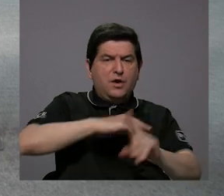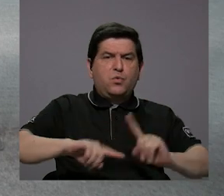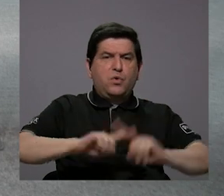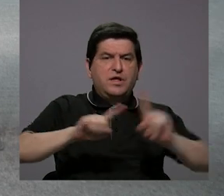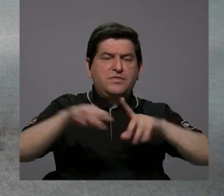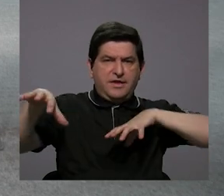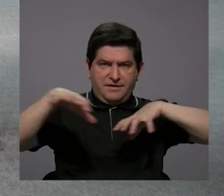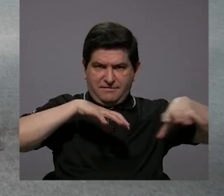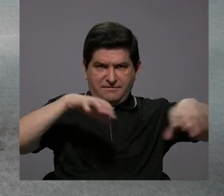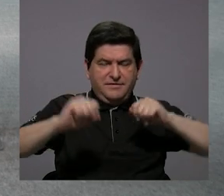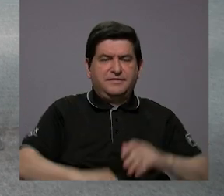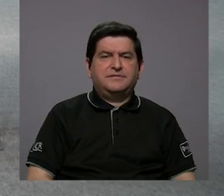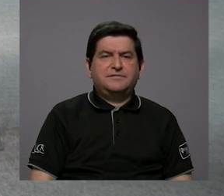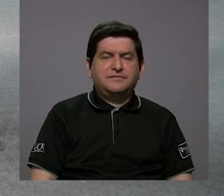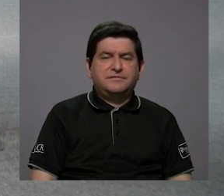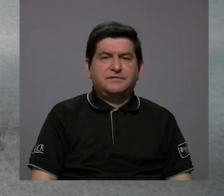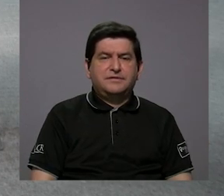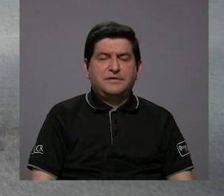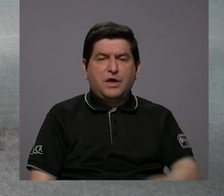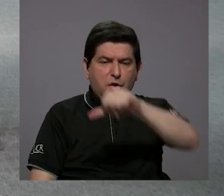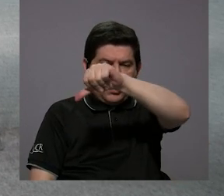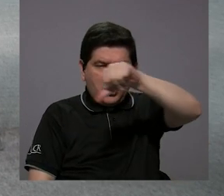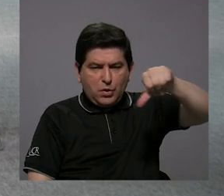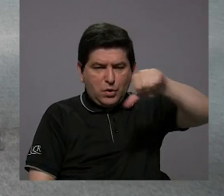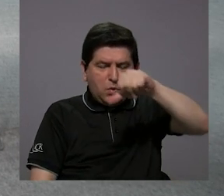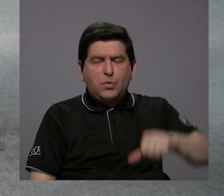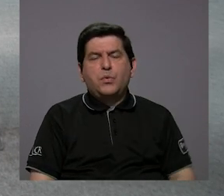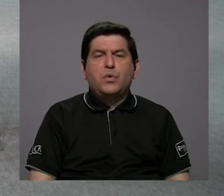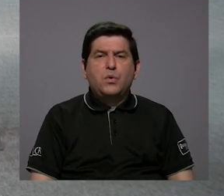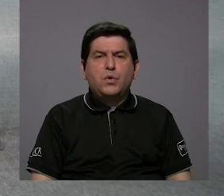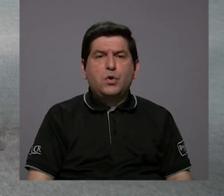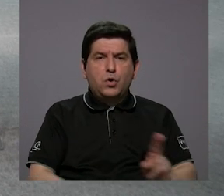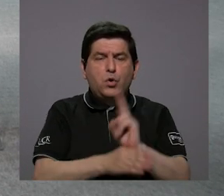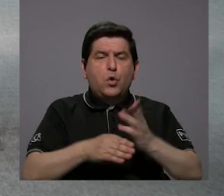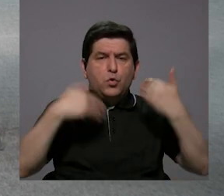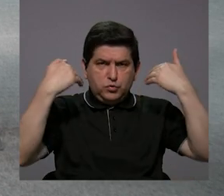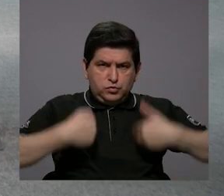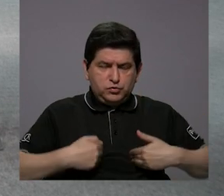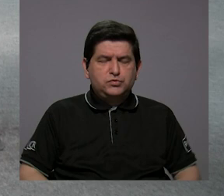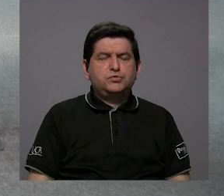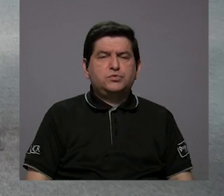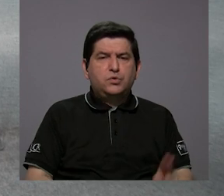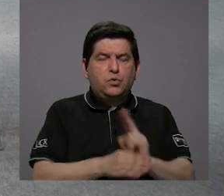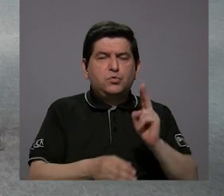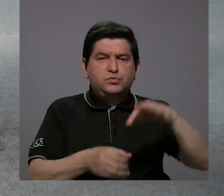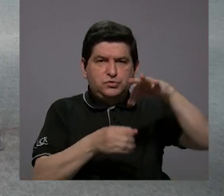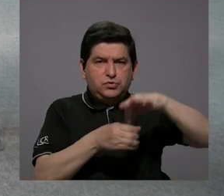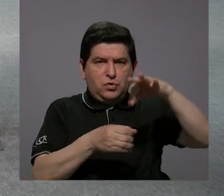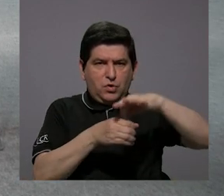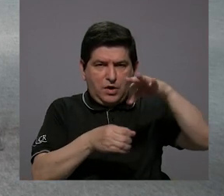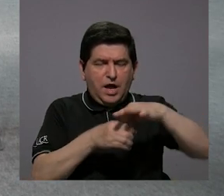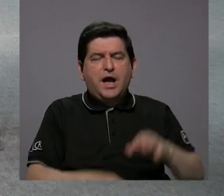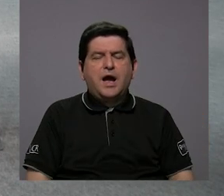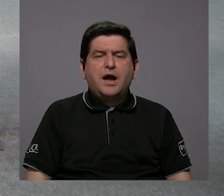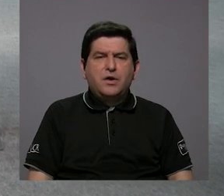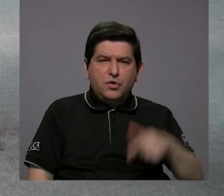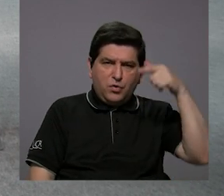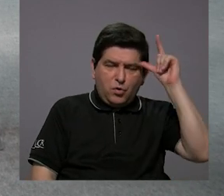actividades, para riego, para consumo humano, usos agropecuarios, agroindustriales.